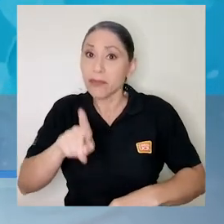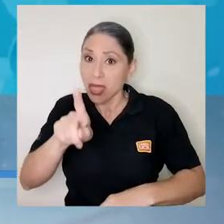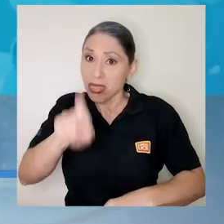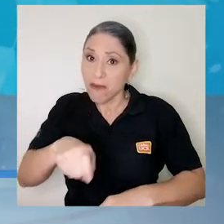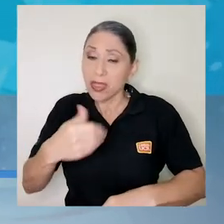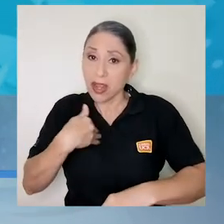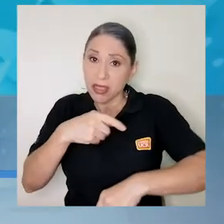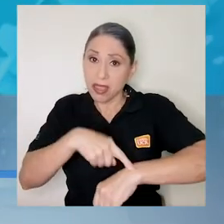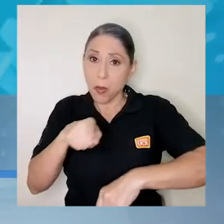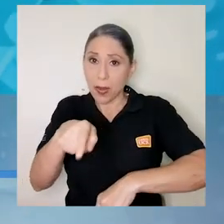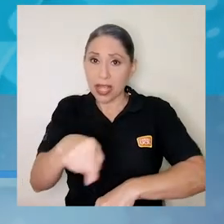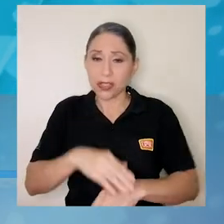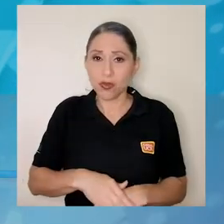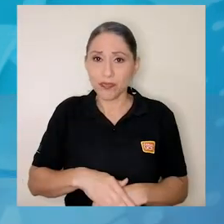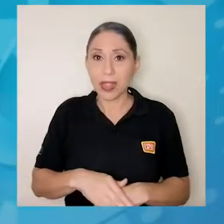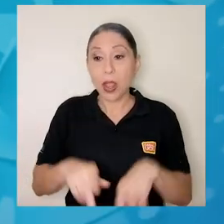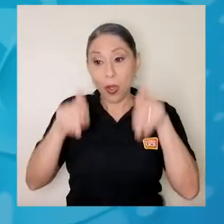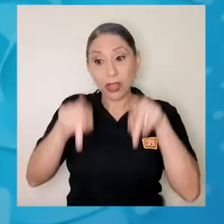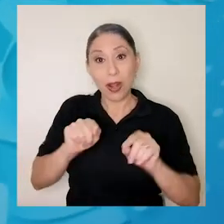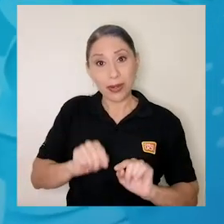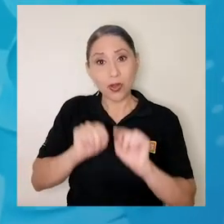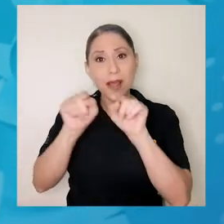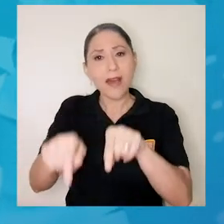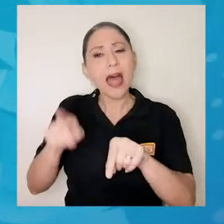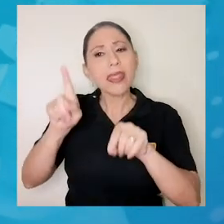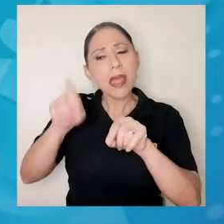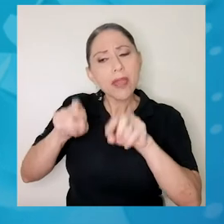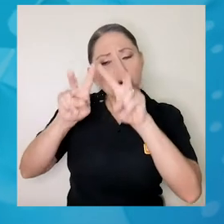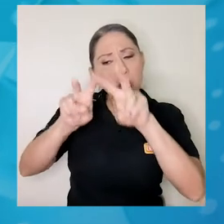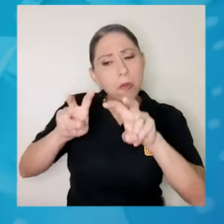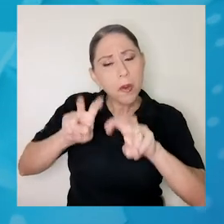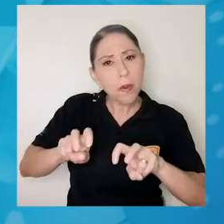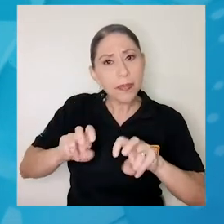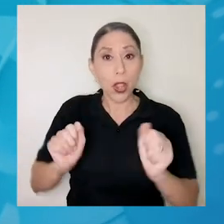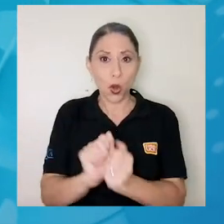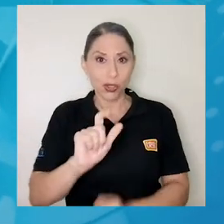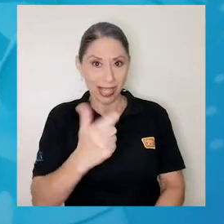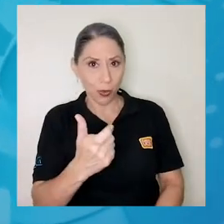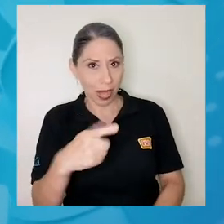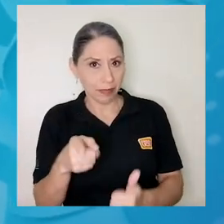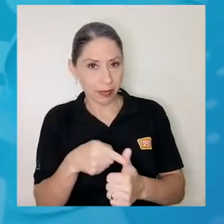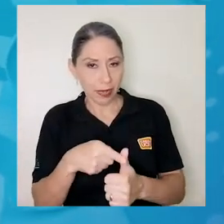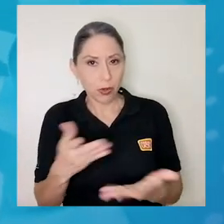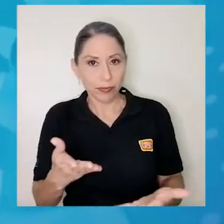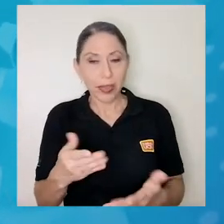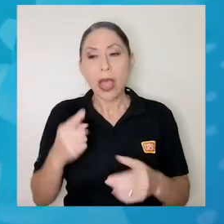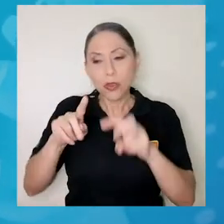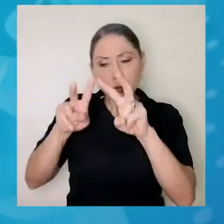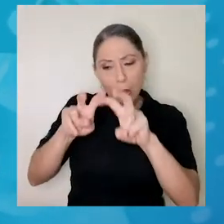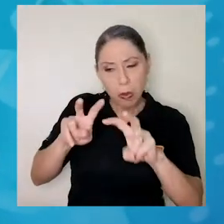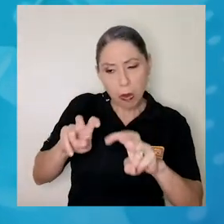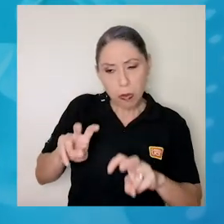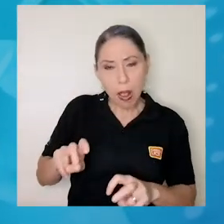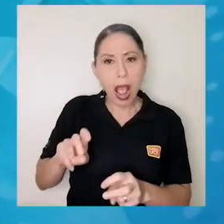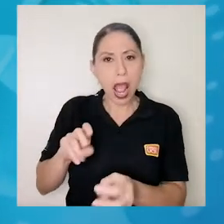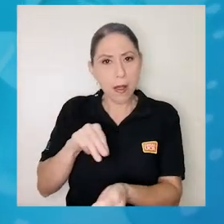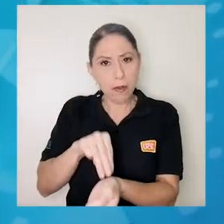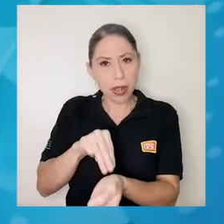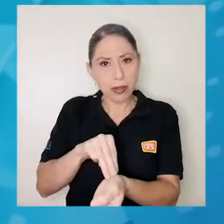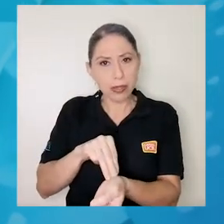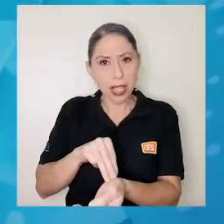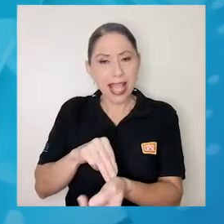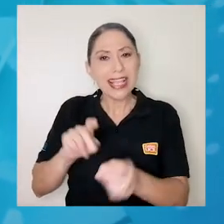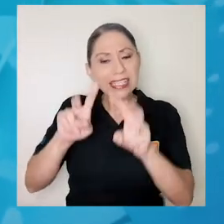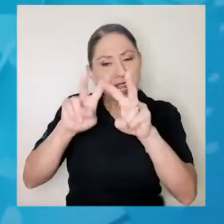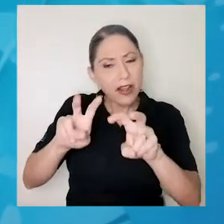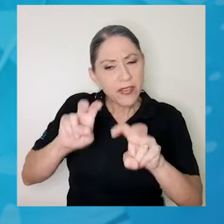proceso. La persona llega, hay que hacerle una evaluación o valoración, ¿verdad? Bueno, tiene que presentarse con cédula. Se hace la valoración clínica.